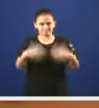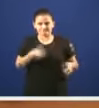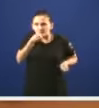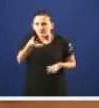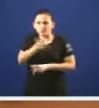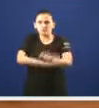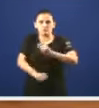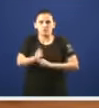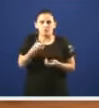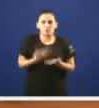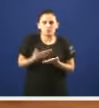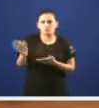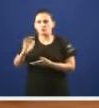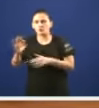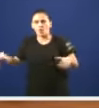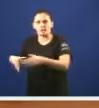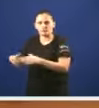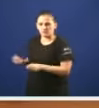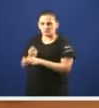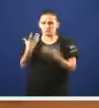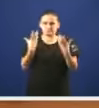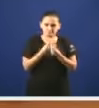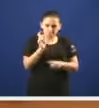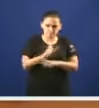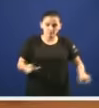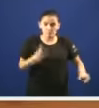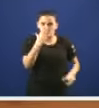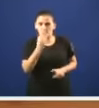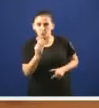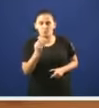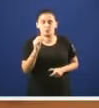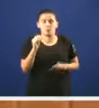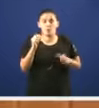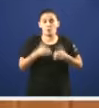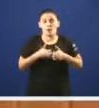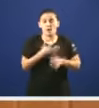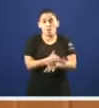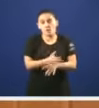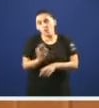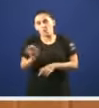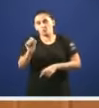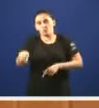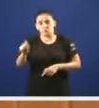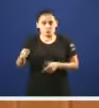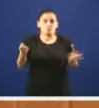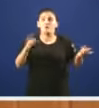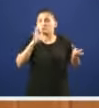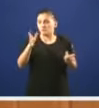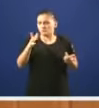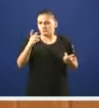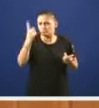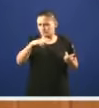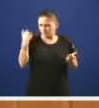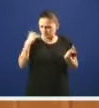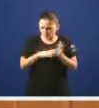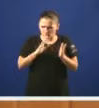asociacións e os colectivos que traballan coas persoas ludópatas e es ludópatas e xa yo trasladamos áquela altura un